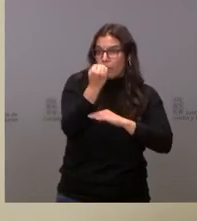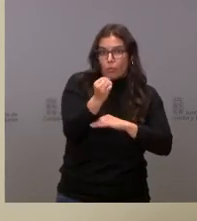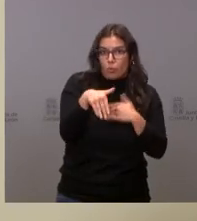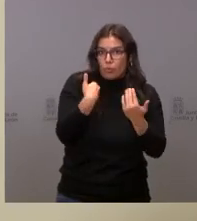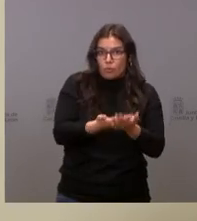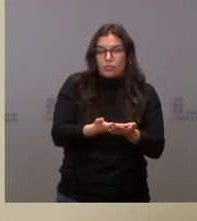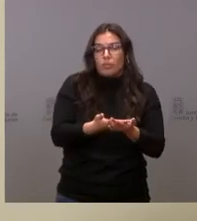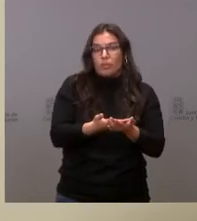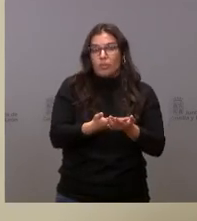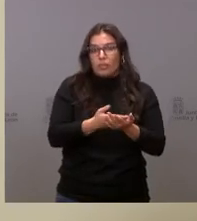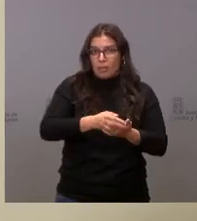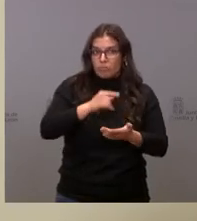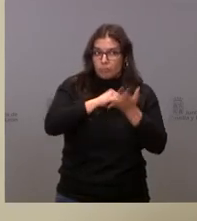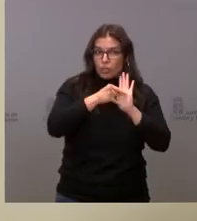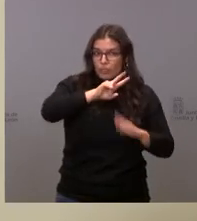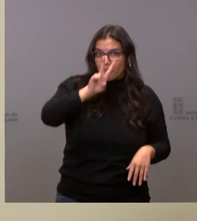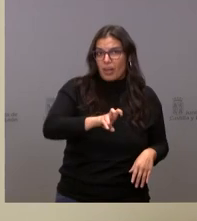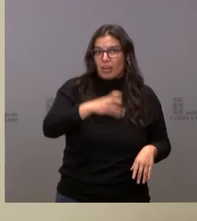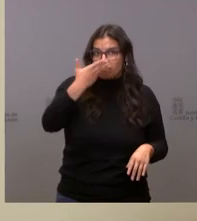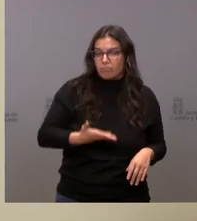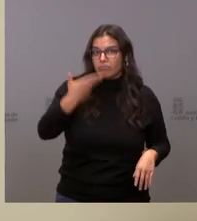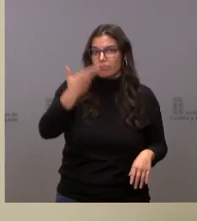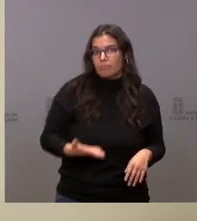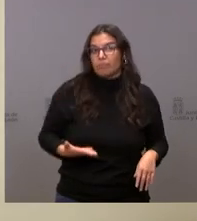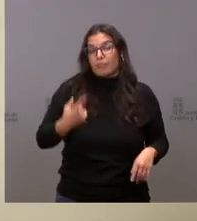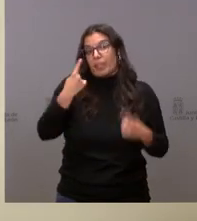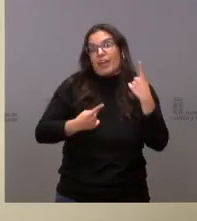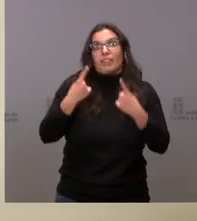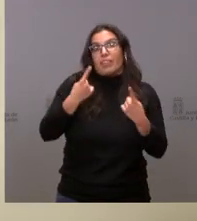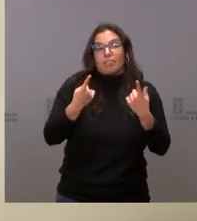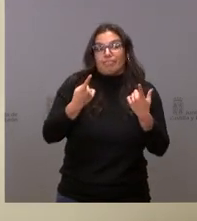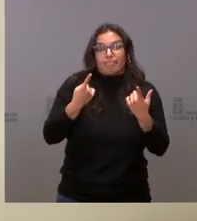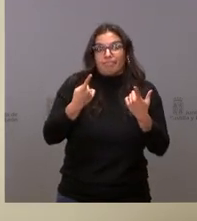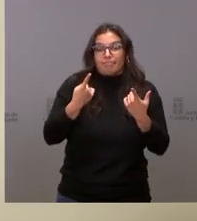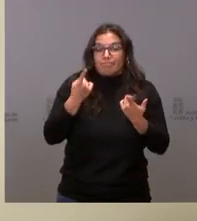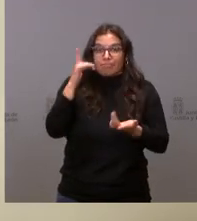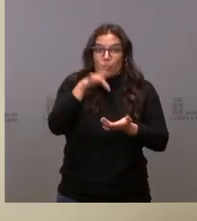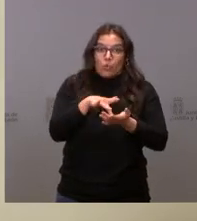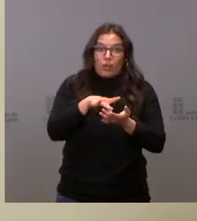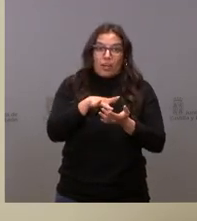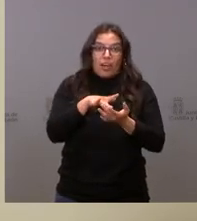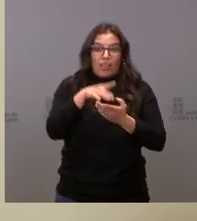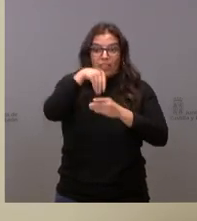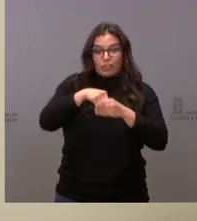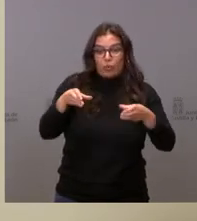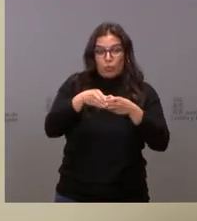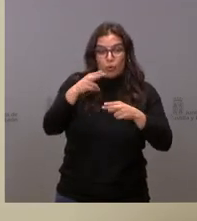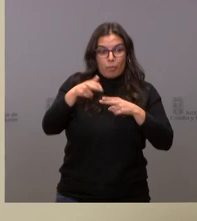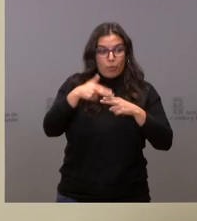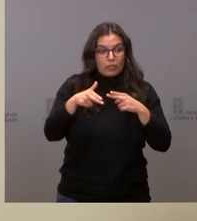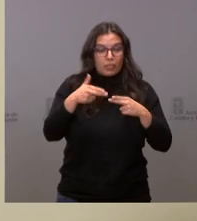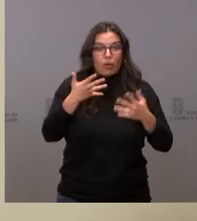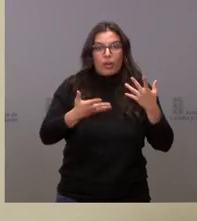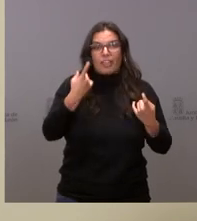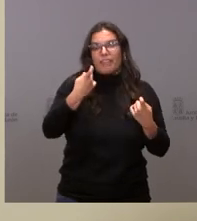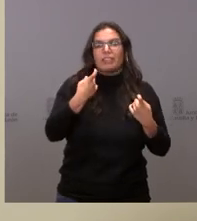la utilidad de este proyecto son cosas que a veces ocurren en los partidos y que indican bueno pues